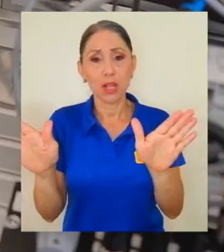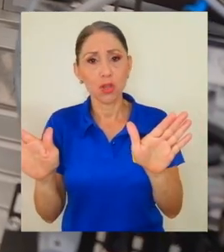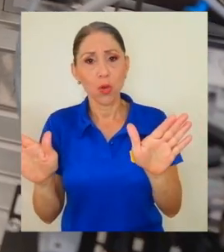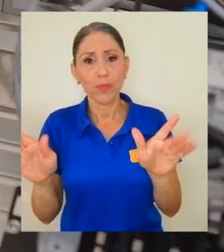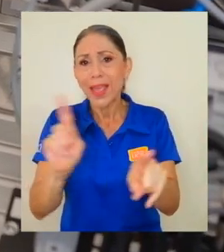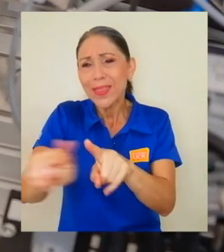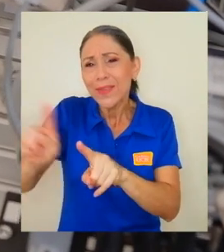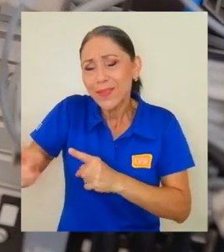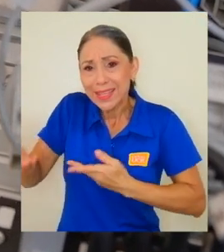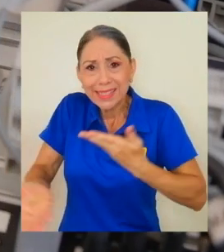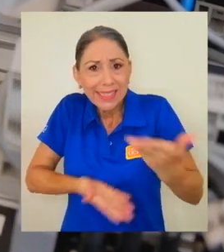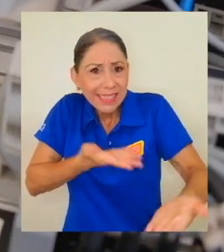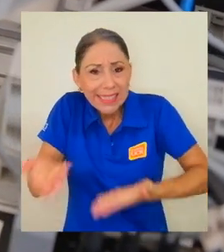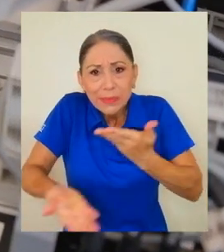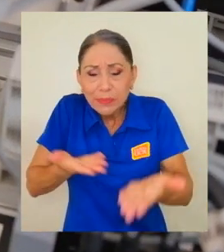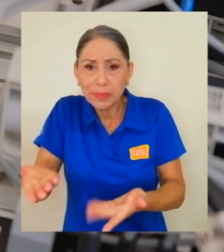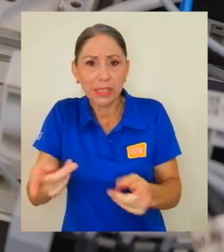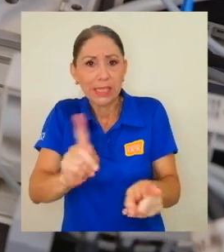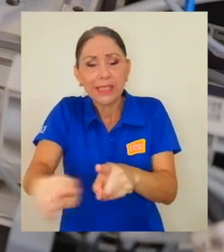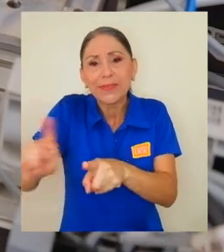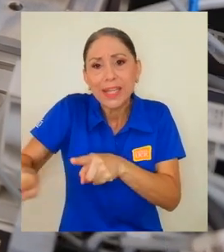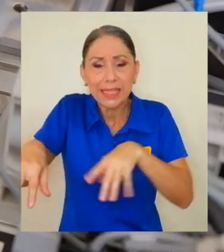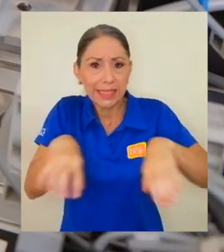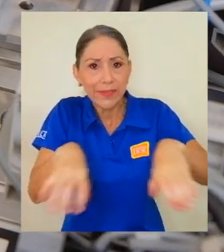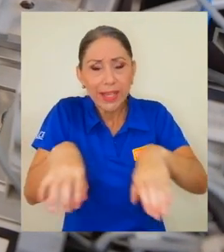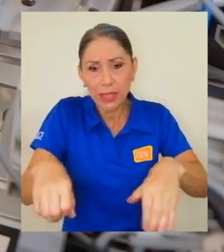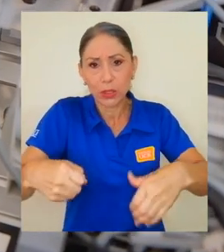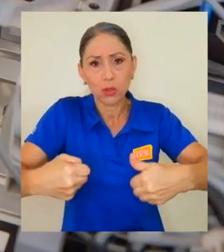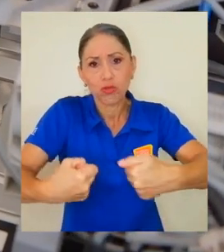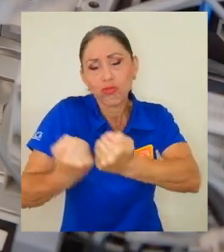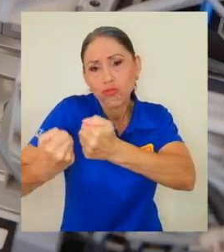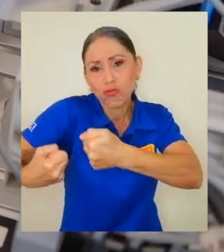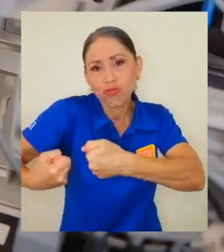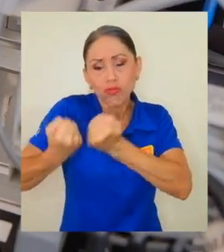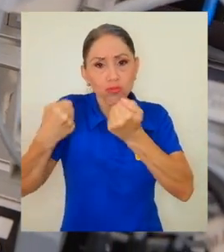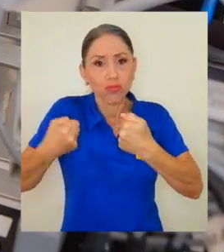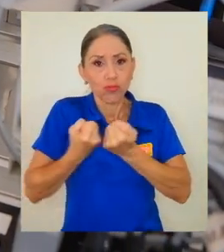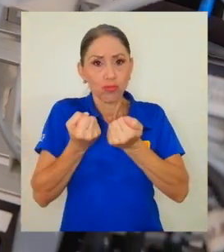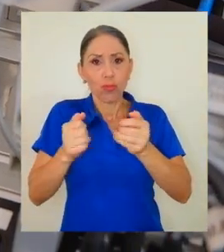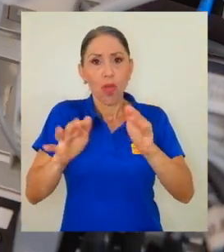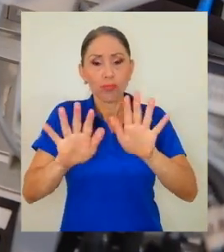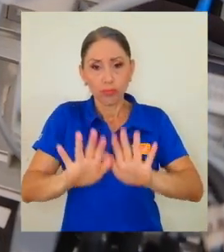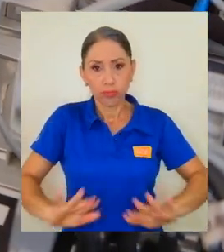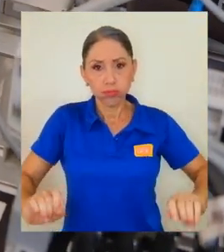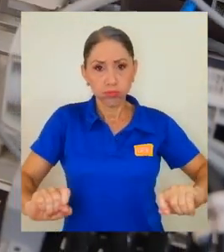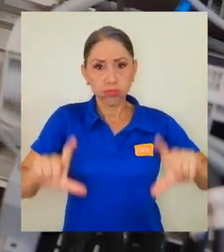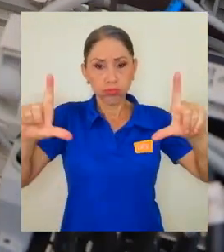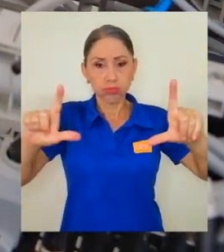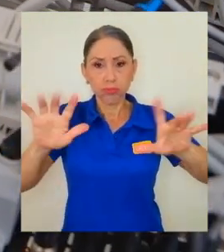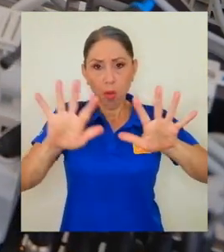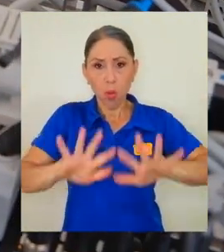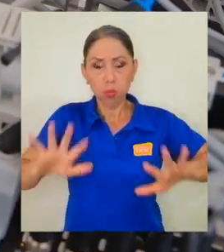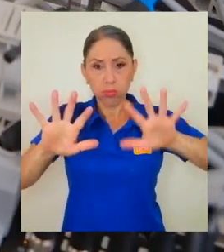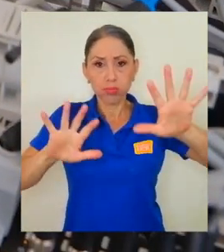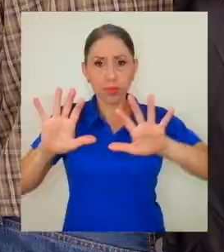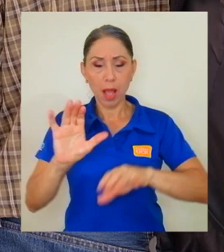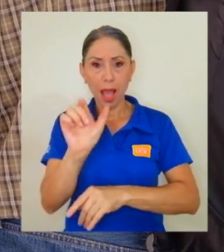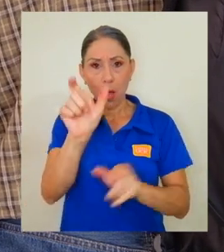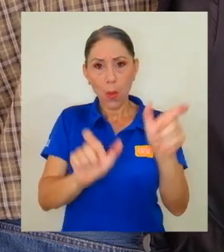cartera, digámoslo así, de retos y eventos dentro del mismo ambiente de avatars.